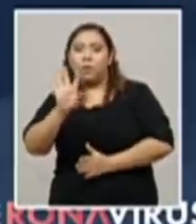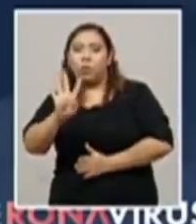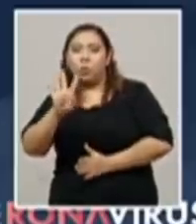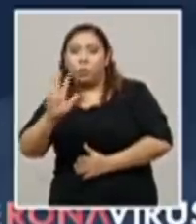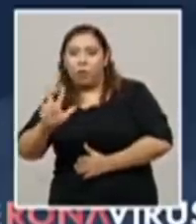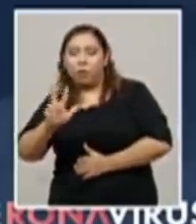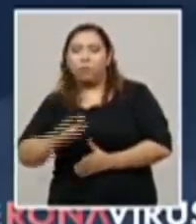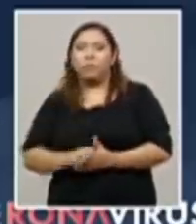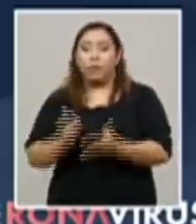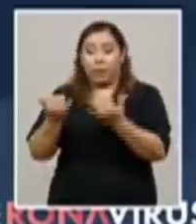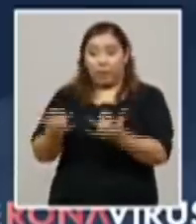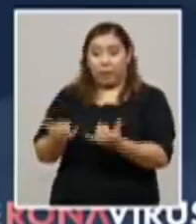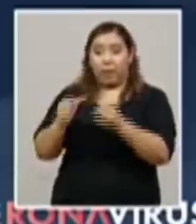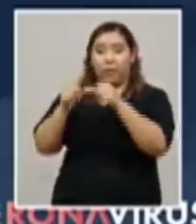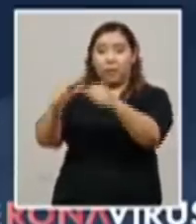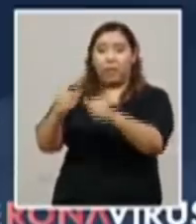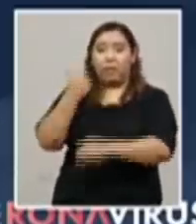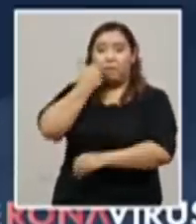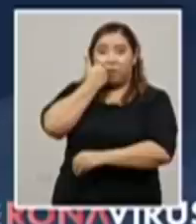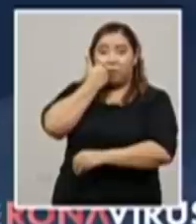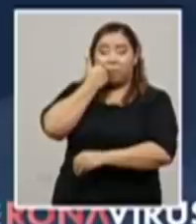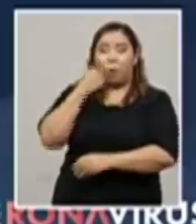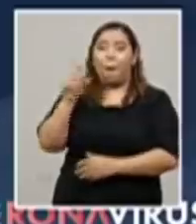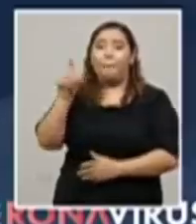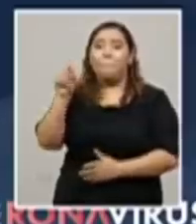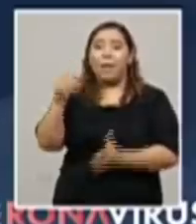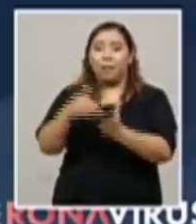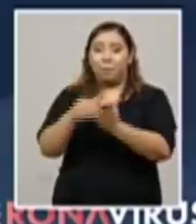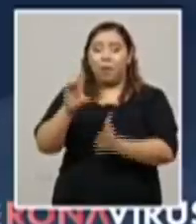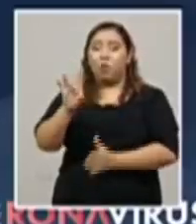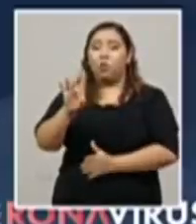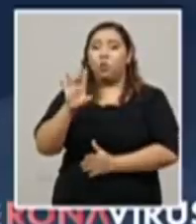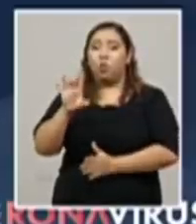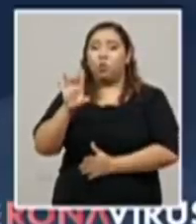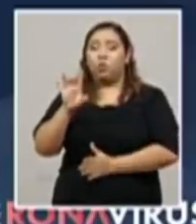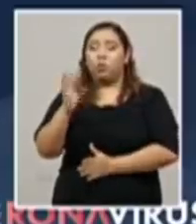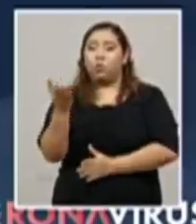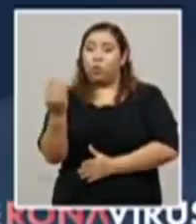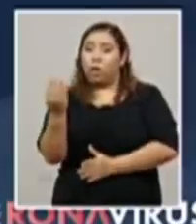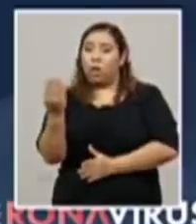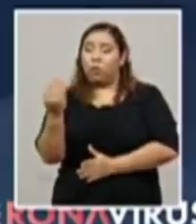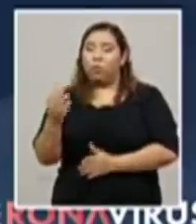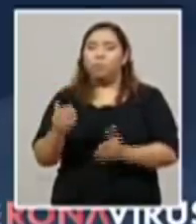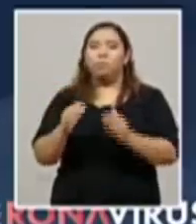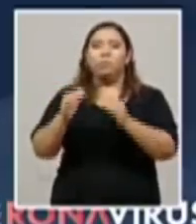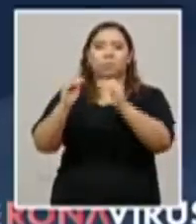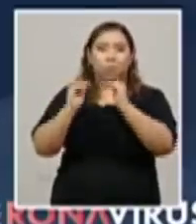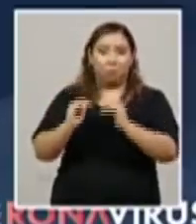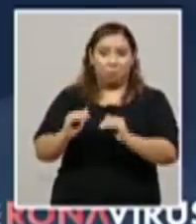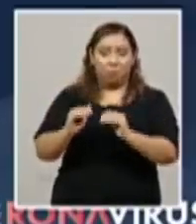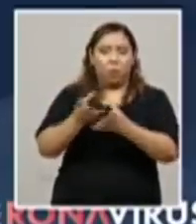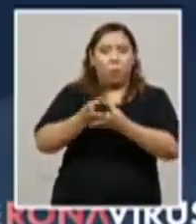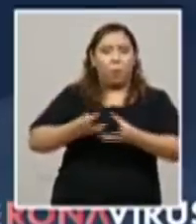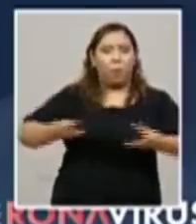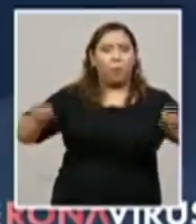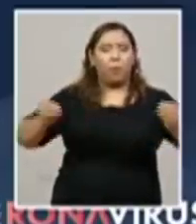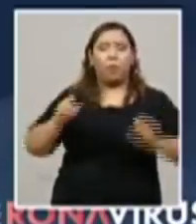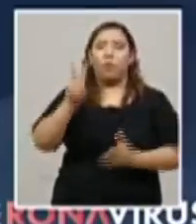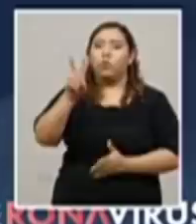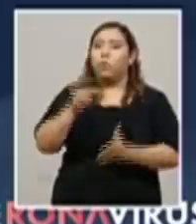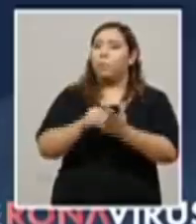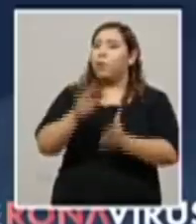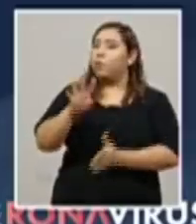Casos actualmente activos, 20,814. Recuperados, 2,490.